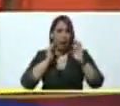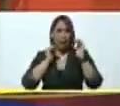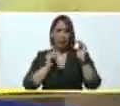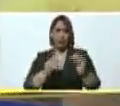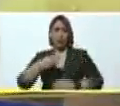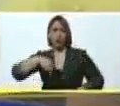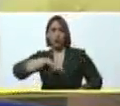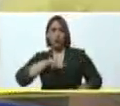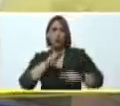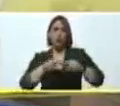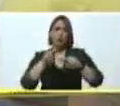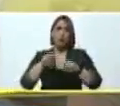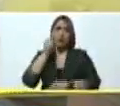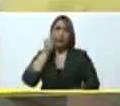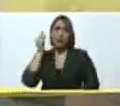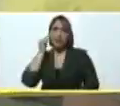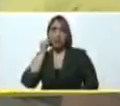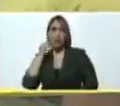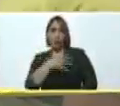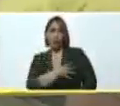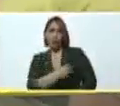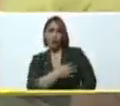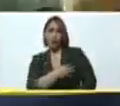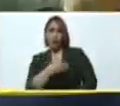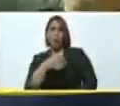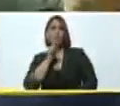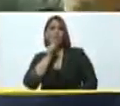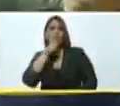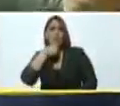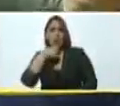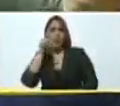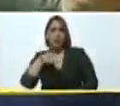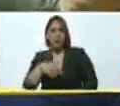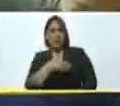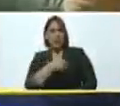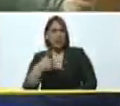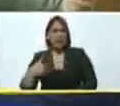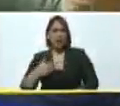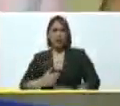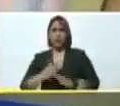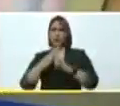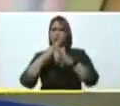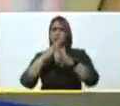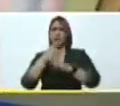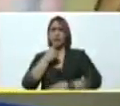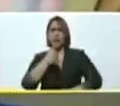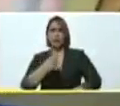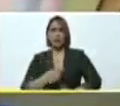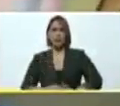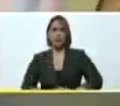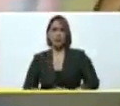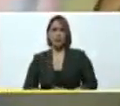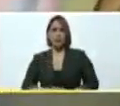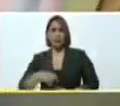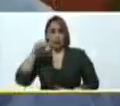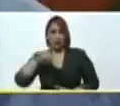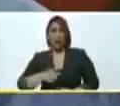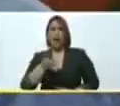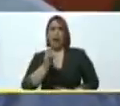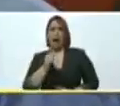nuestros niños, niñas, lactantes, adultos mayores. Y me quiero detener aquí para decirle que aquí hay una